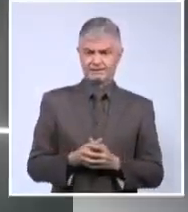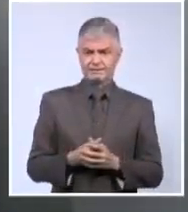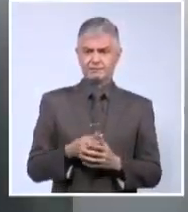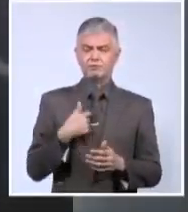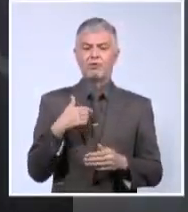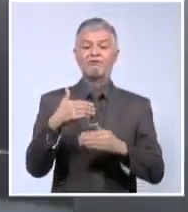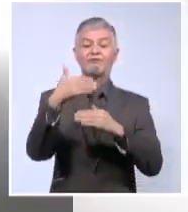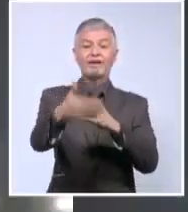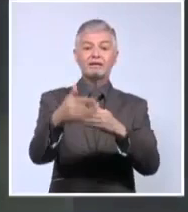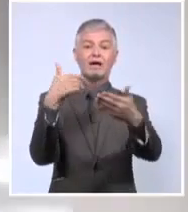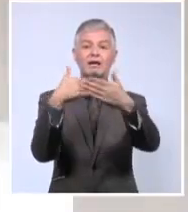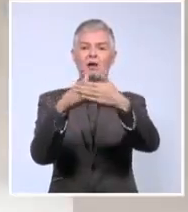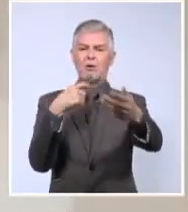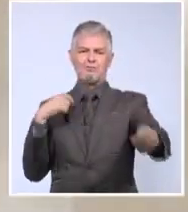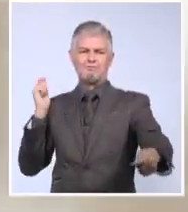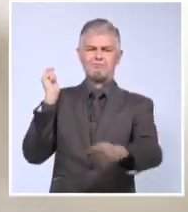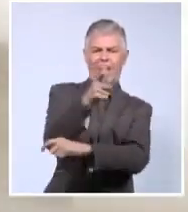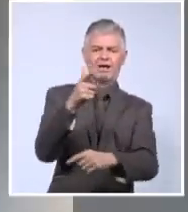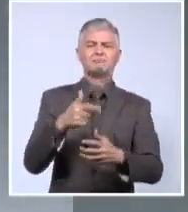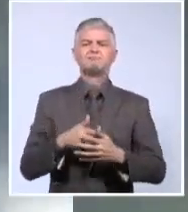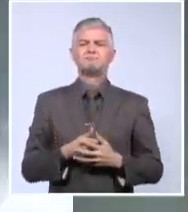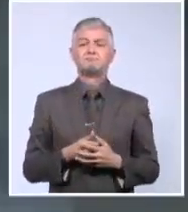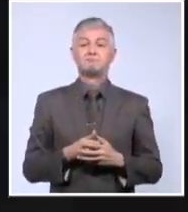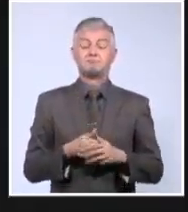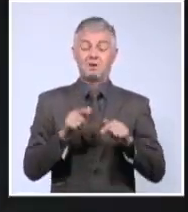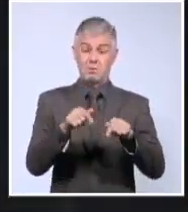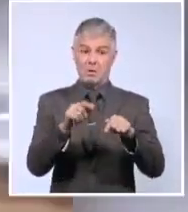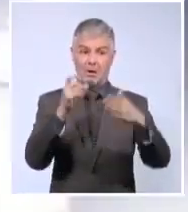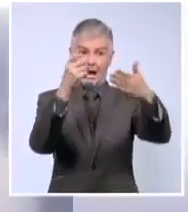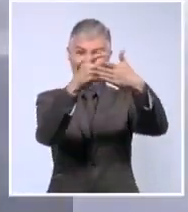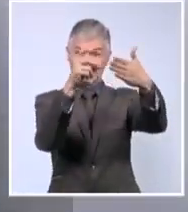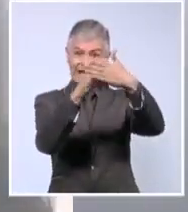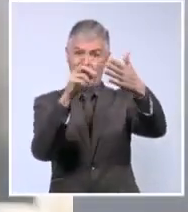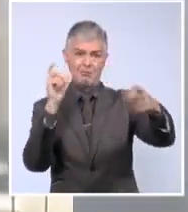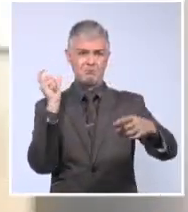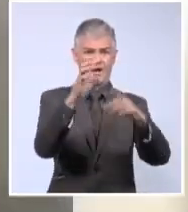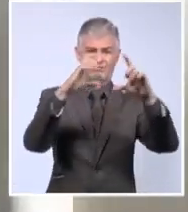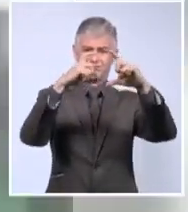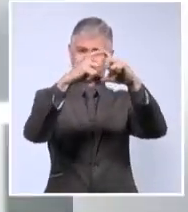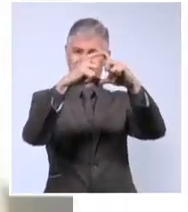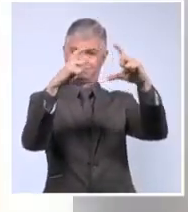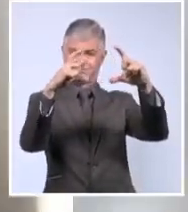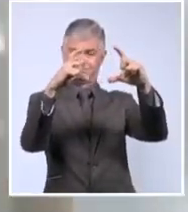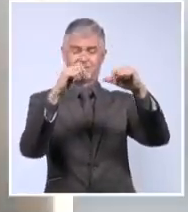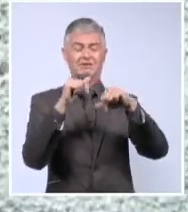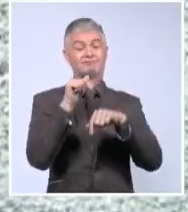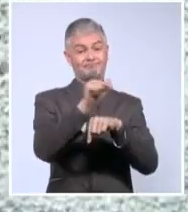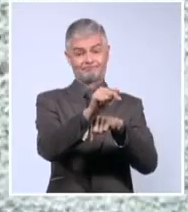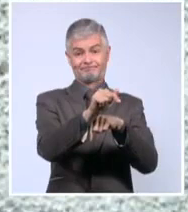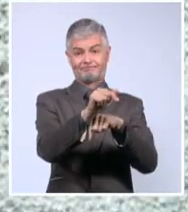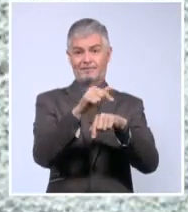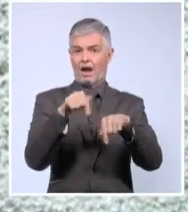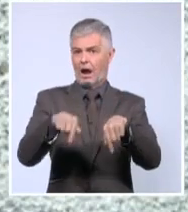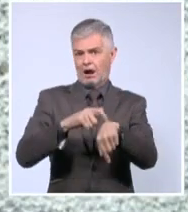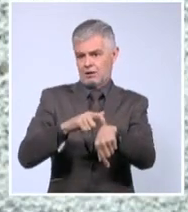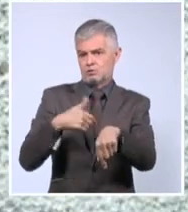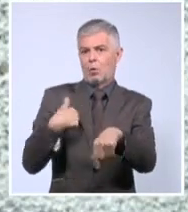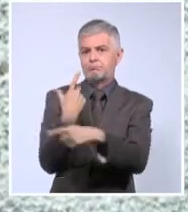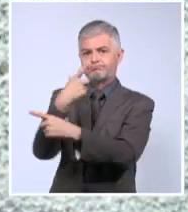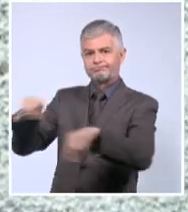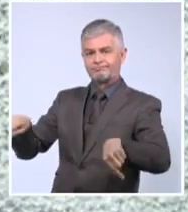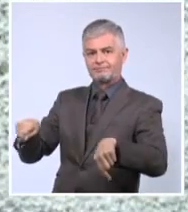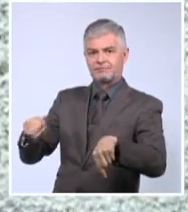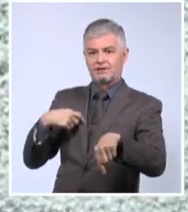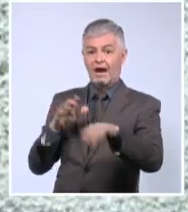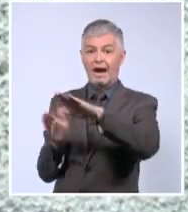y lanzo la piedra. Lancé la piedra para el cristal y se abrió un orificio más grande. Ahí automáticamente me voy y cuando vuelvo a la